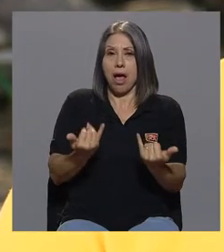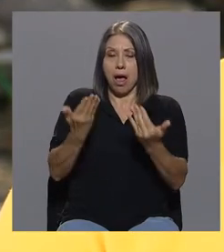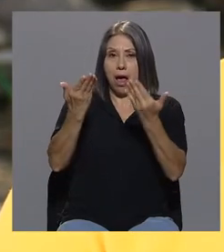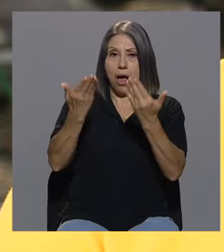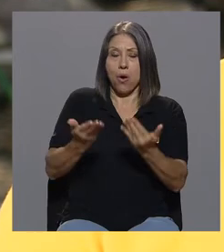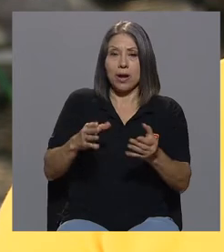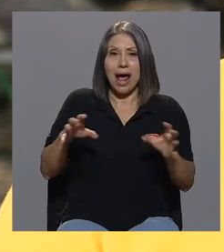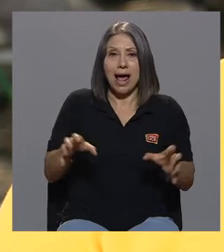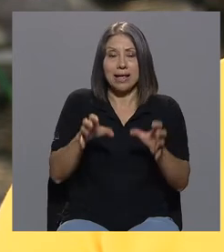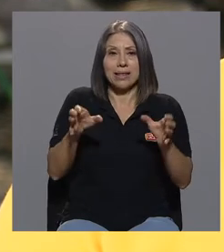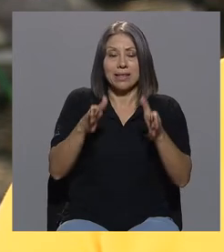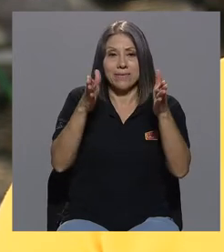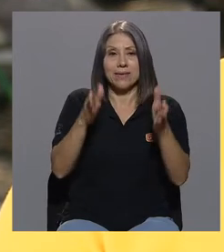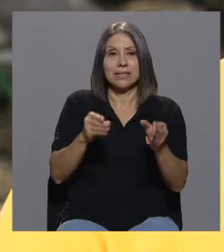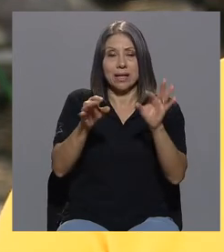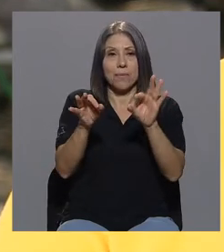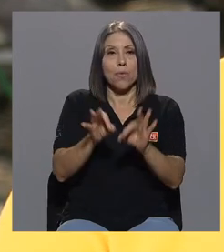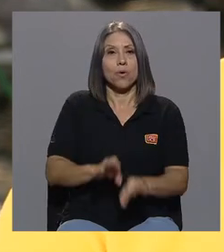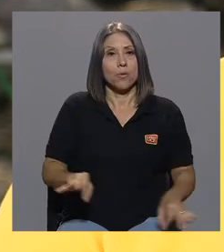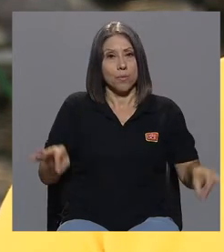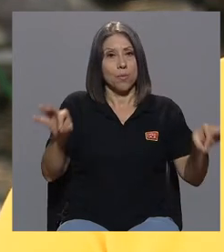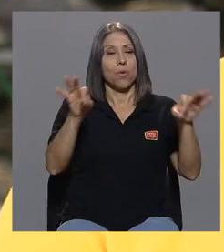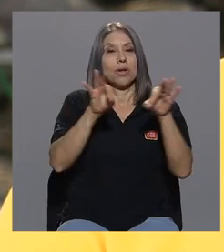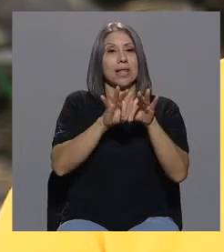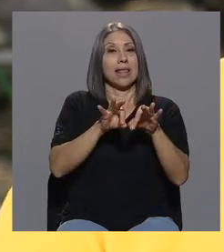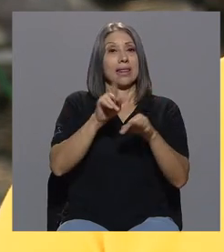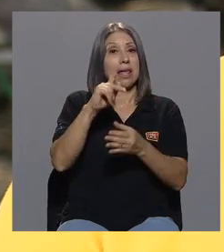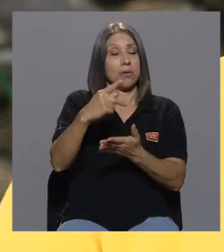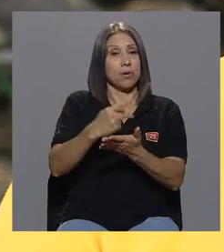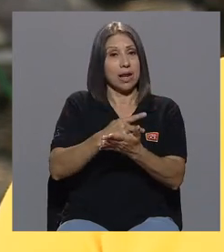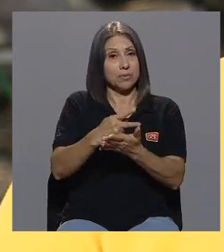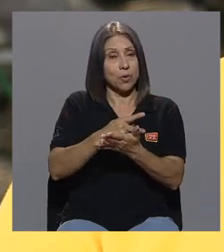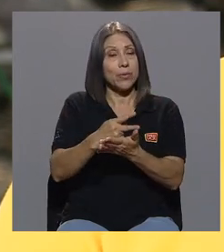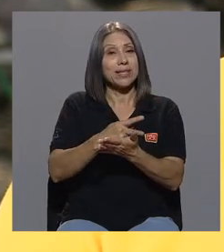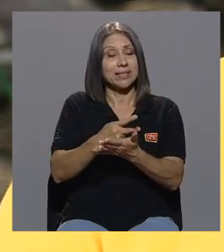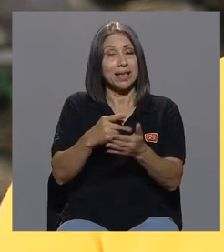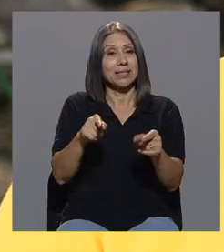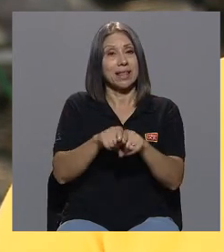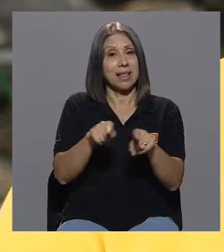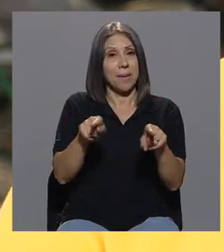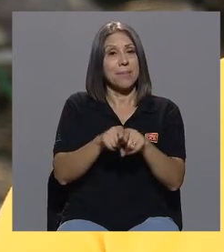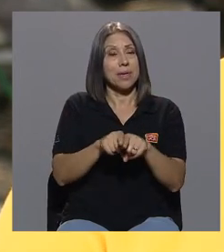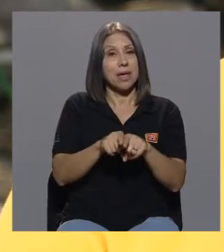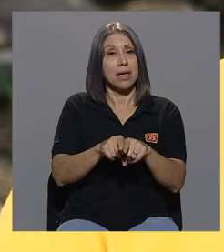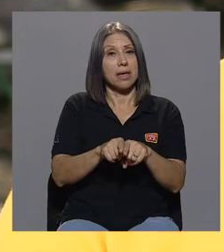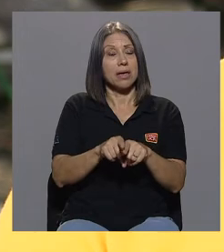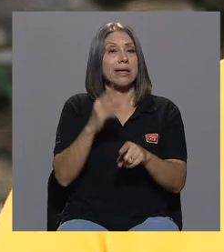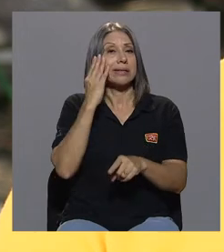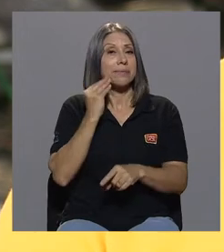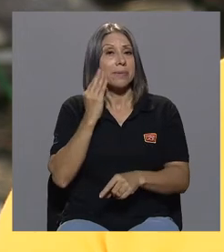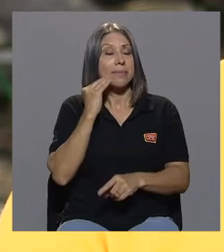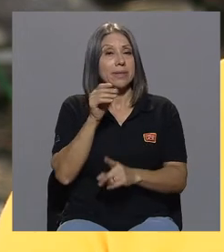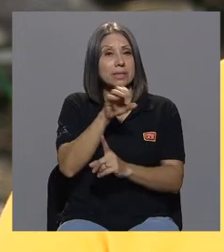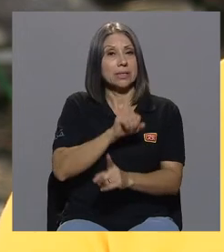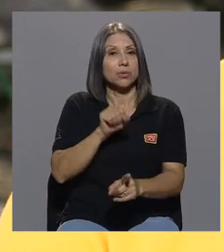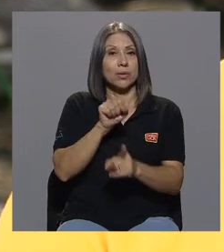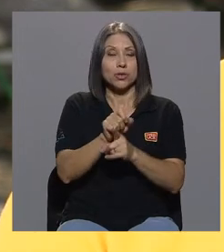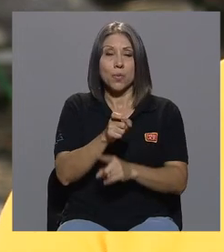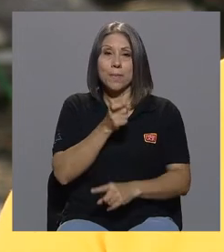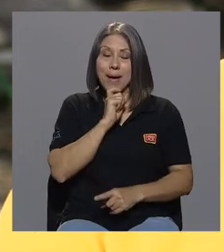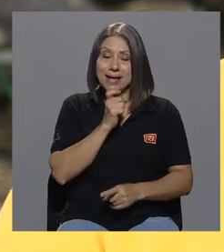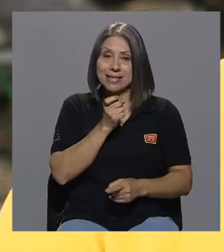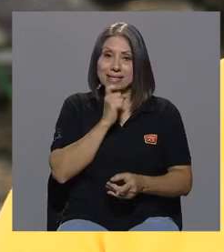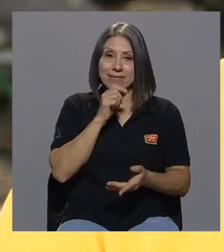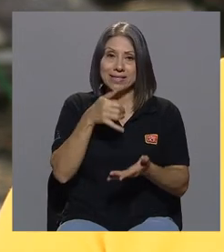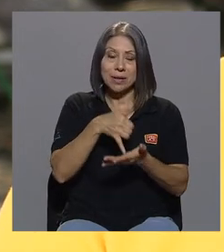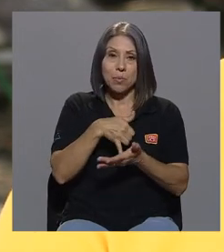muy importante en una de las provincias que también vive una de las situaciones más difíciles en vulnerabilidad